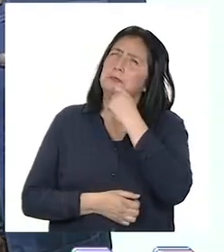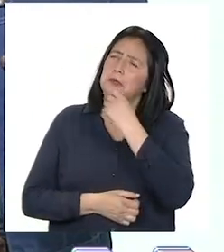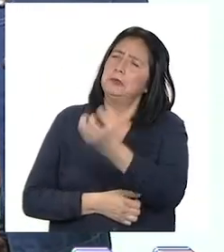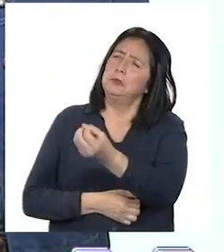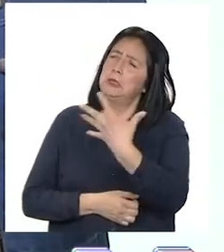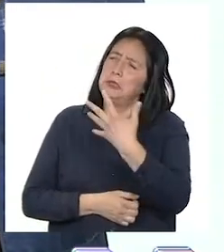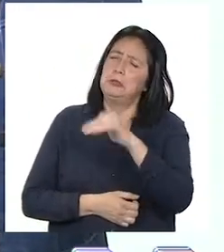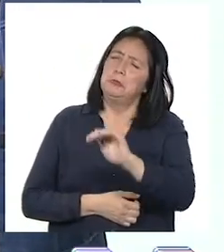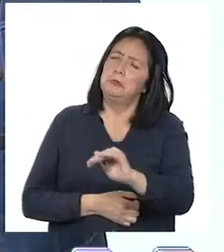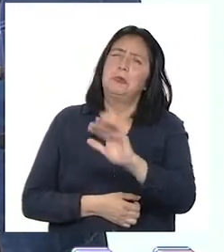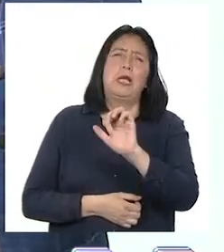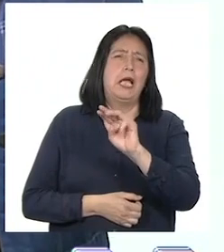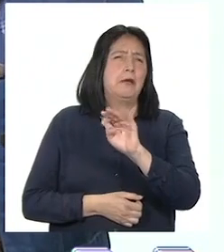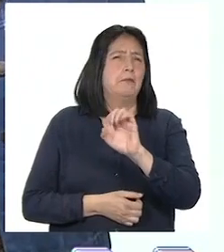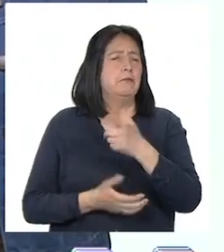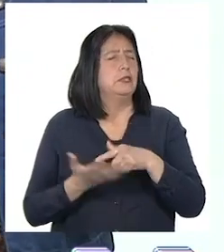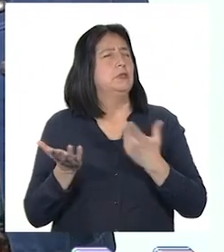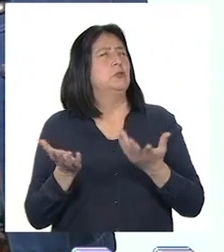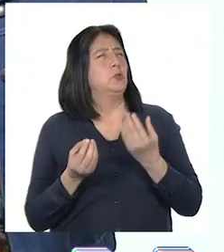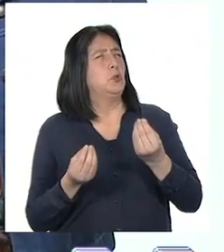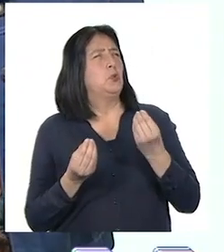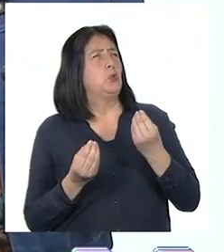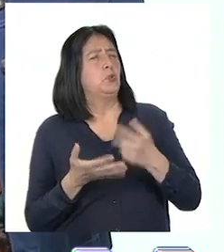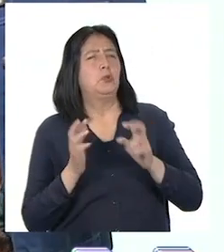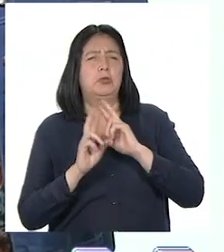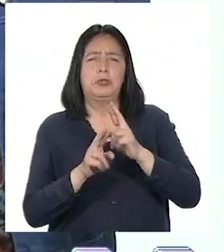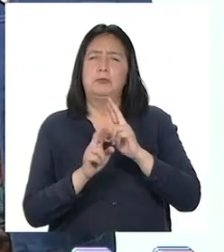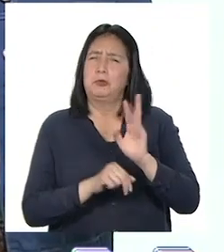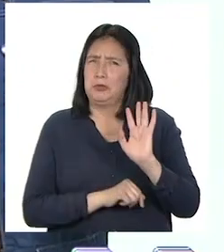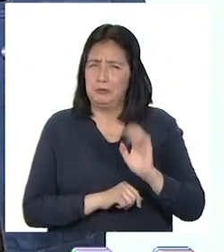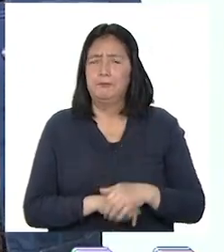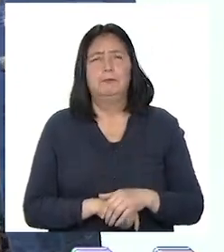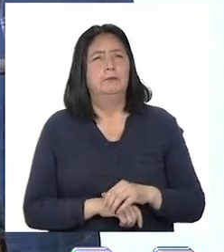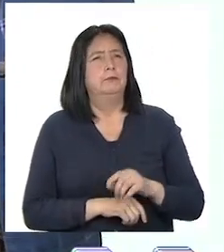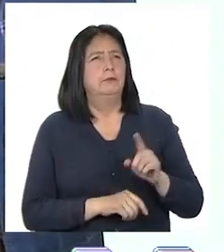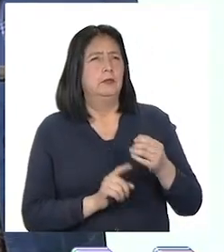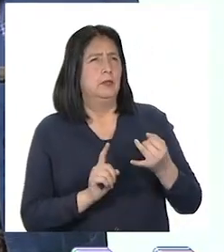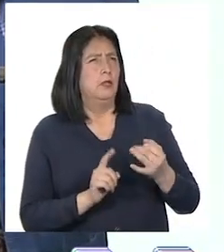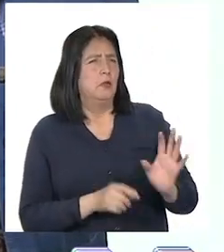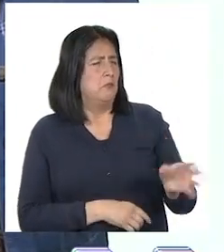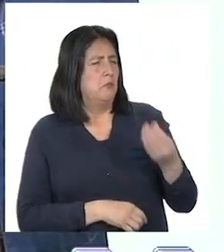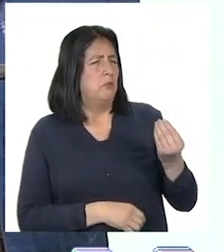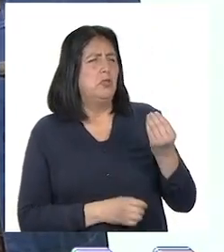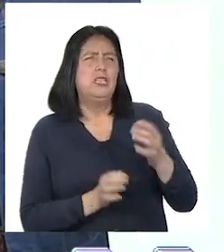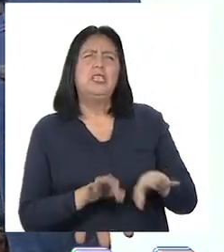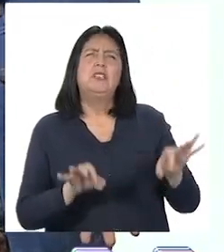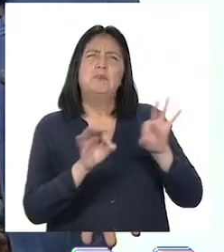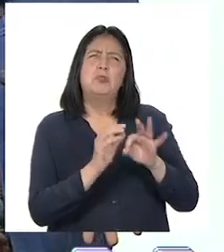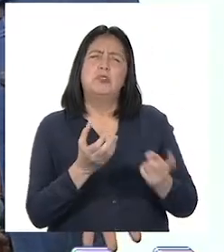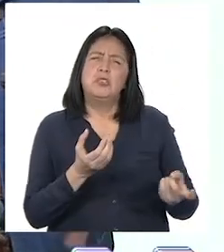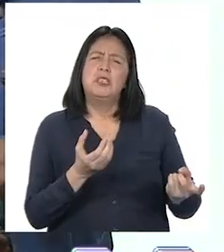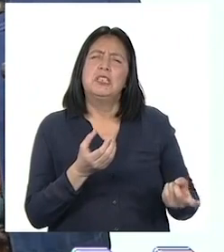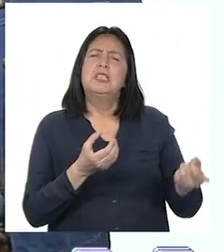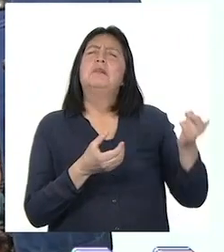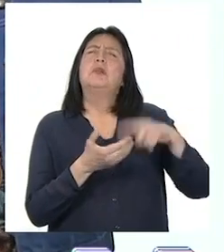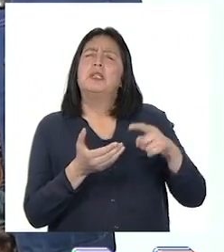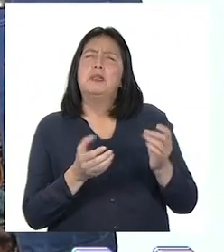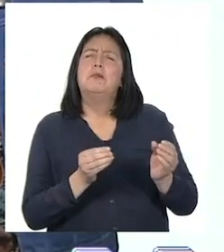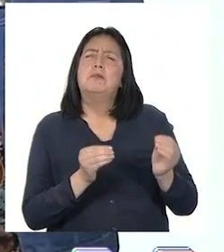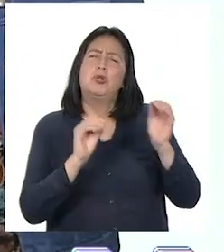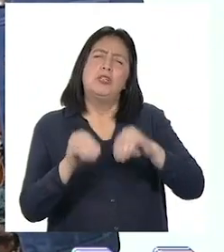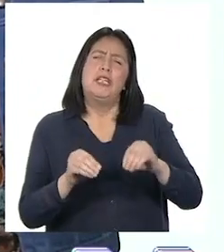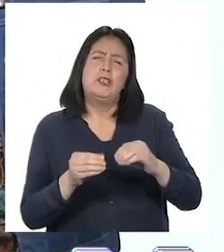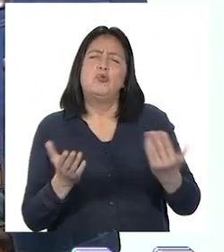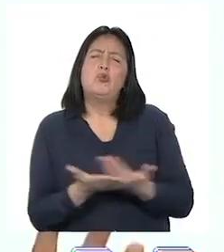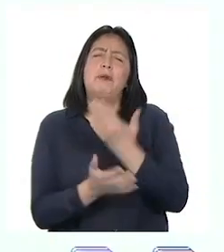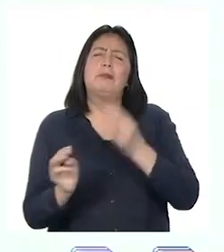ha dado Camila nos puede dar una pista sobre cómo responder a lo siguiente. ¿Por qué es importante incorporar nuevas formas de celebrar